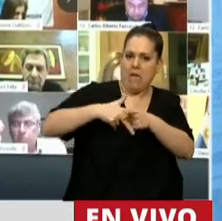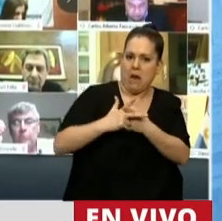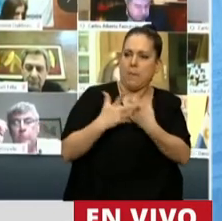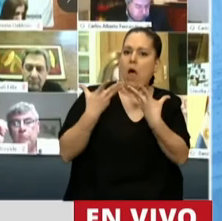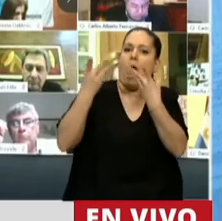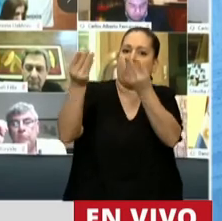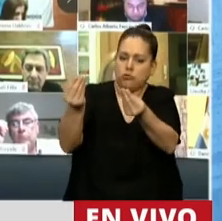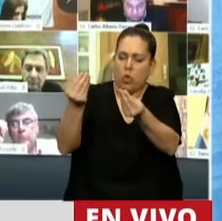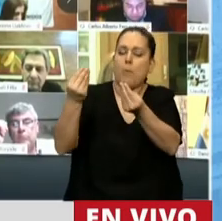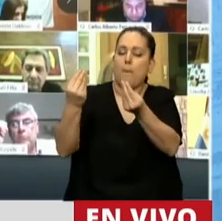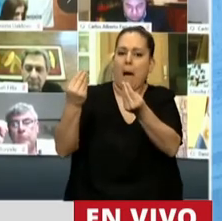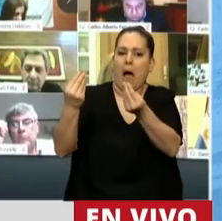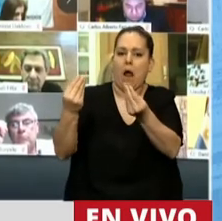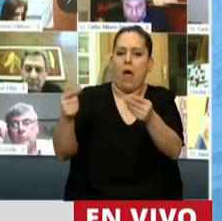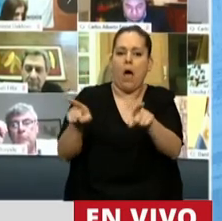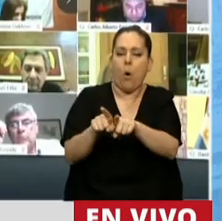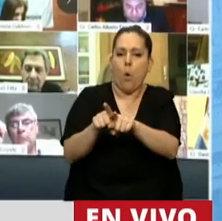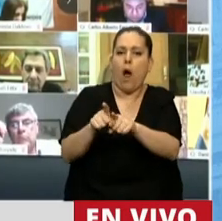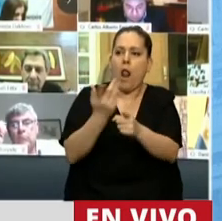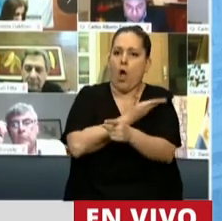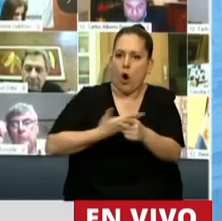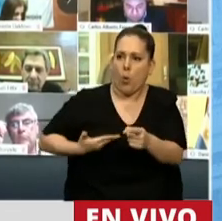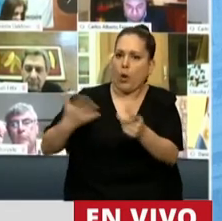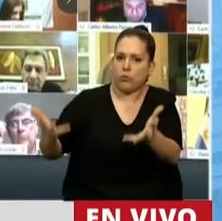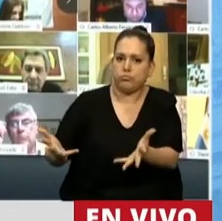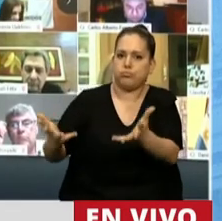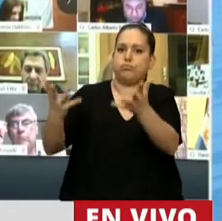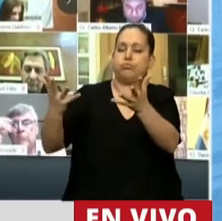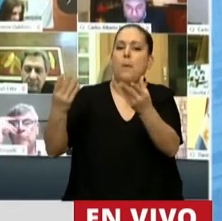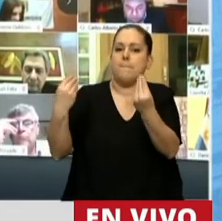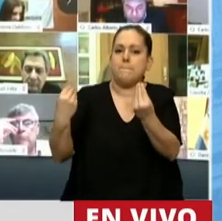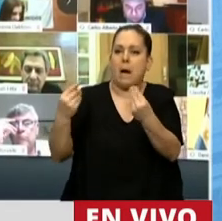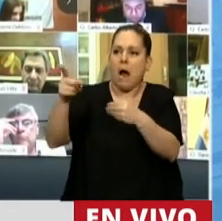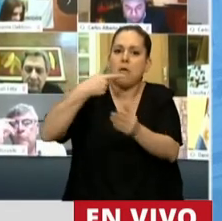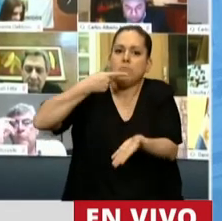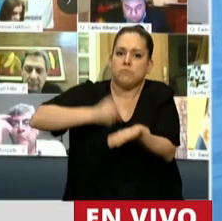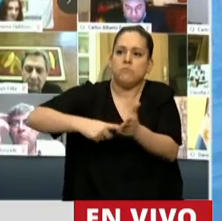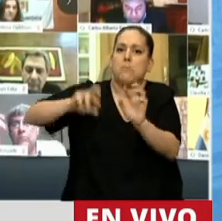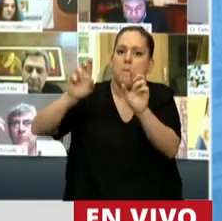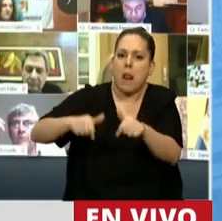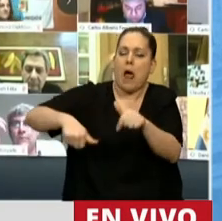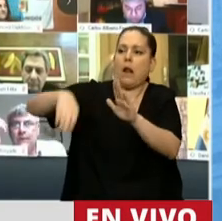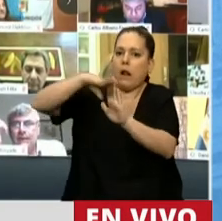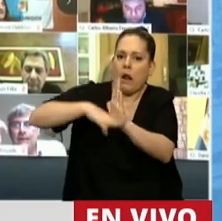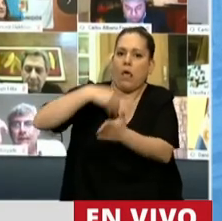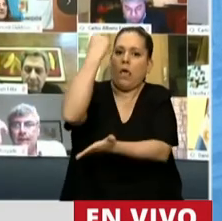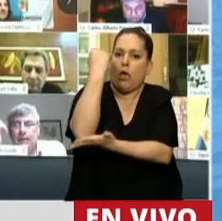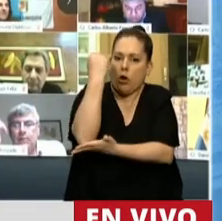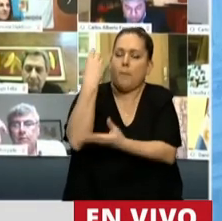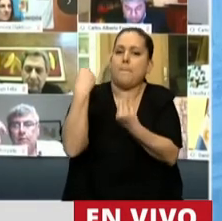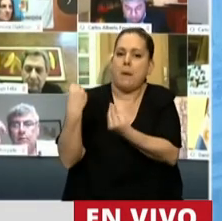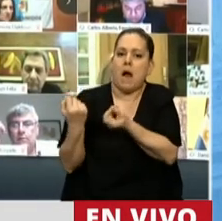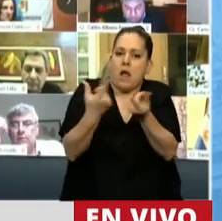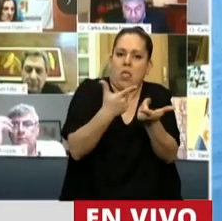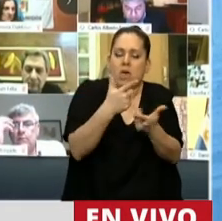ayudamos a construir, el Gobierno defina un programa económico y le ofrezca un horizonte de